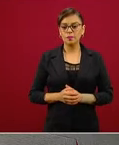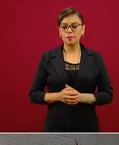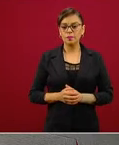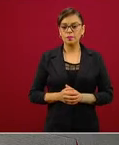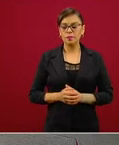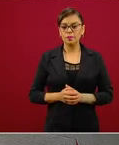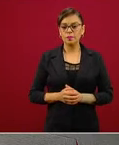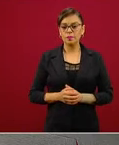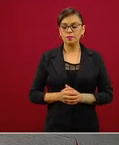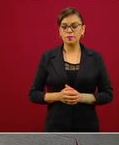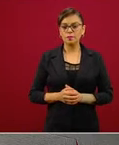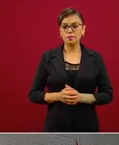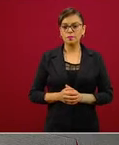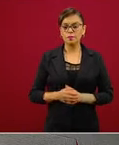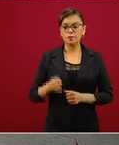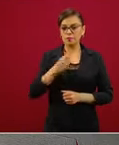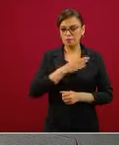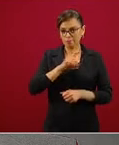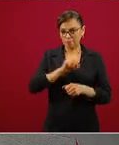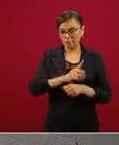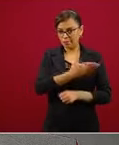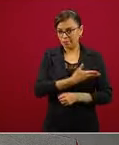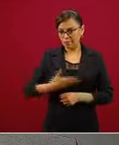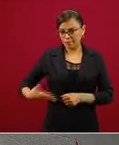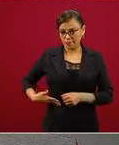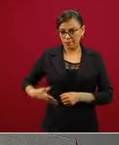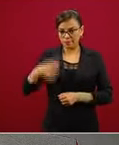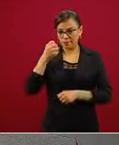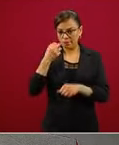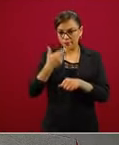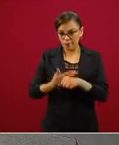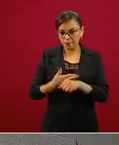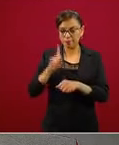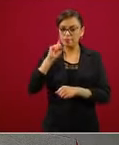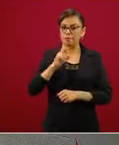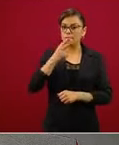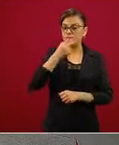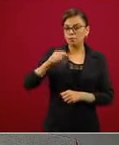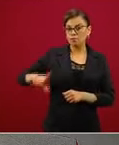Presidente, buenos días, secretarios, secretarias, gobernadores.